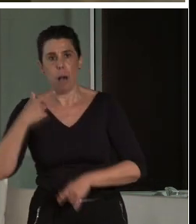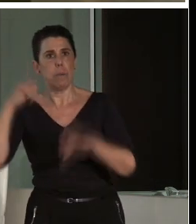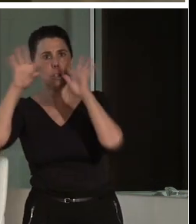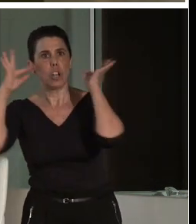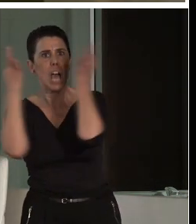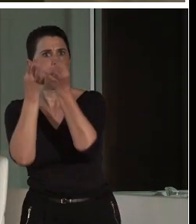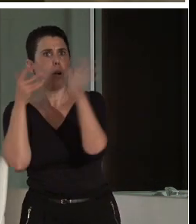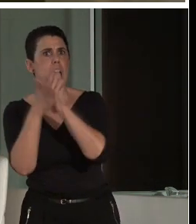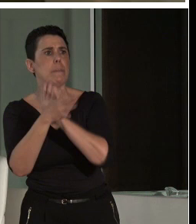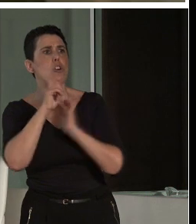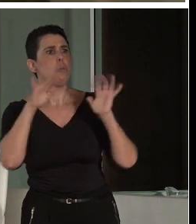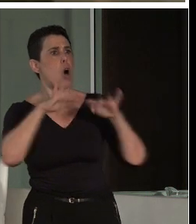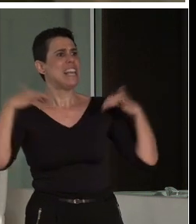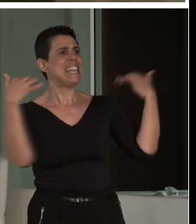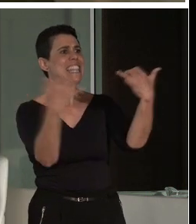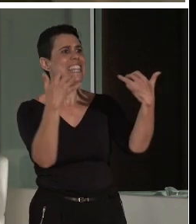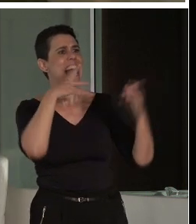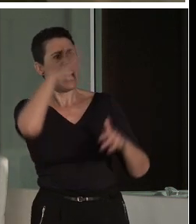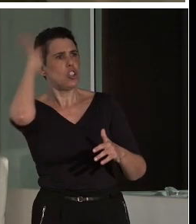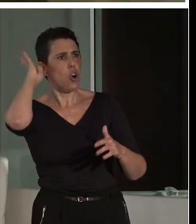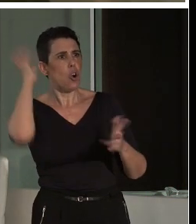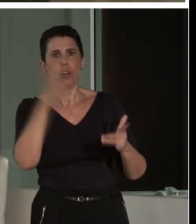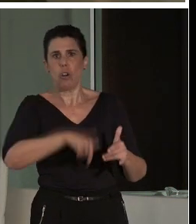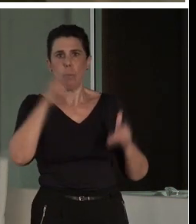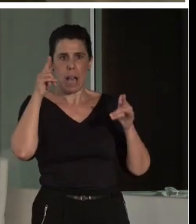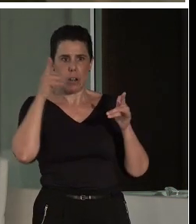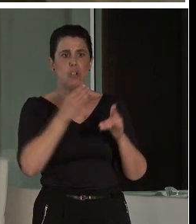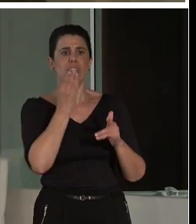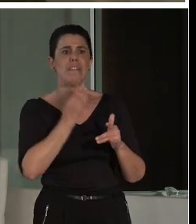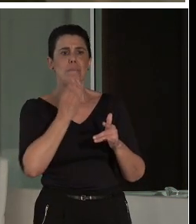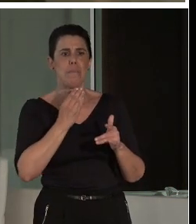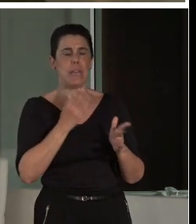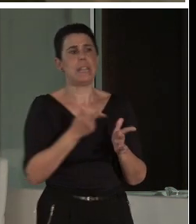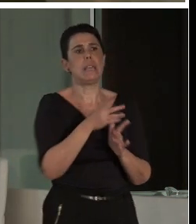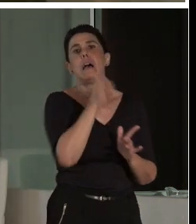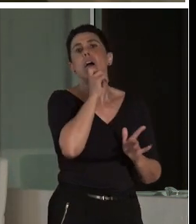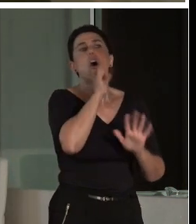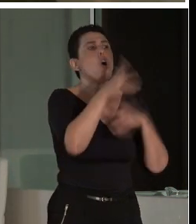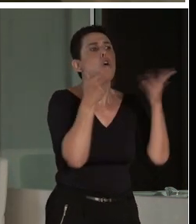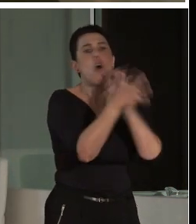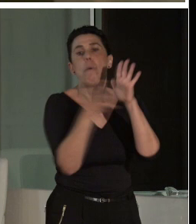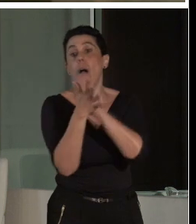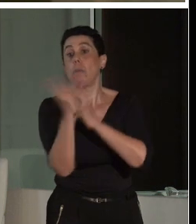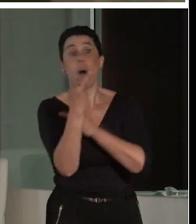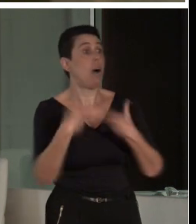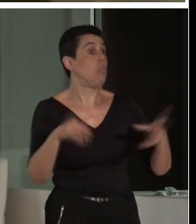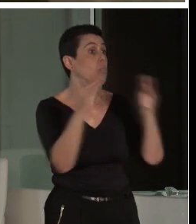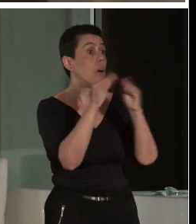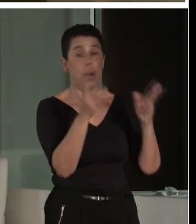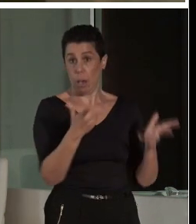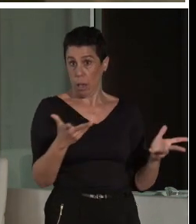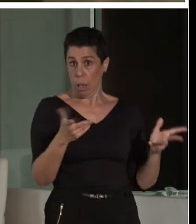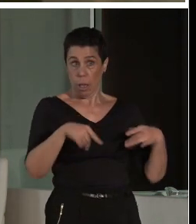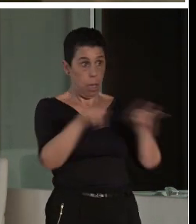de Mérida? ¿Imposible? Hablaba por ahí antes a cinto y más gente del mediador humano. Claro, por eso el Teatro Romano, por eso el conjunto